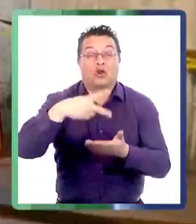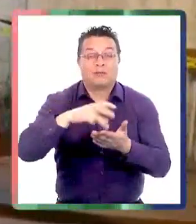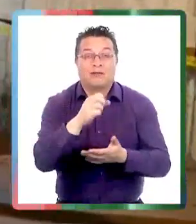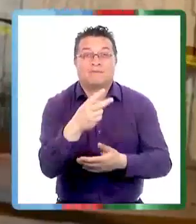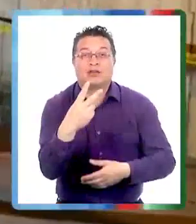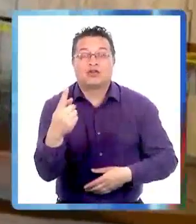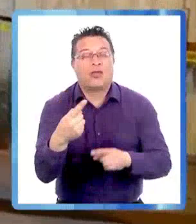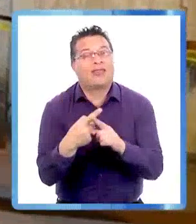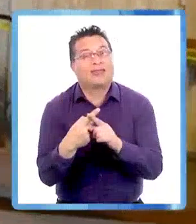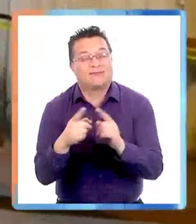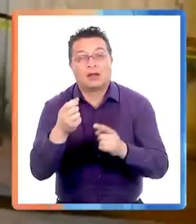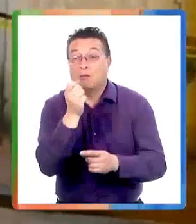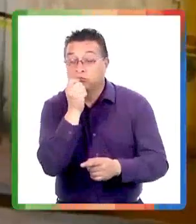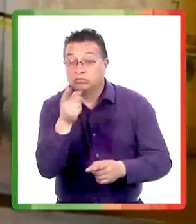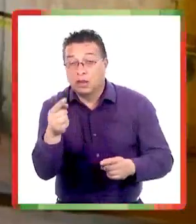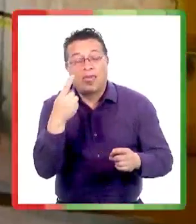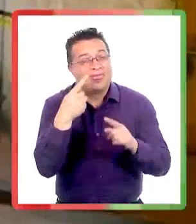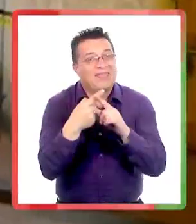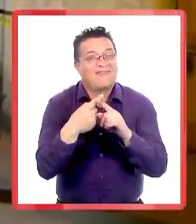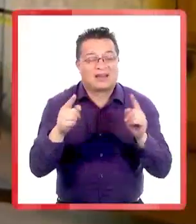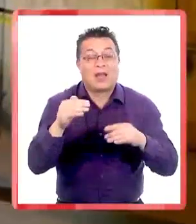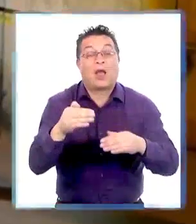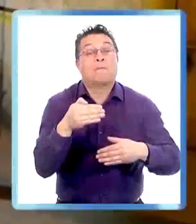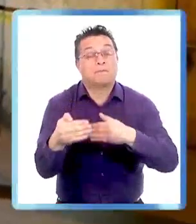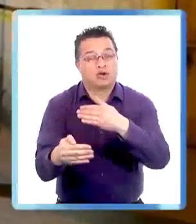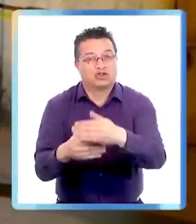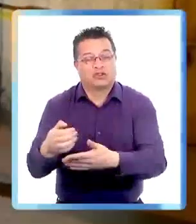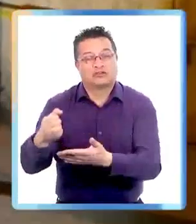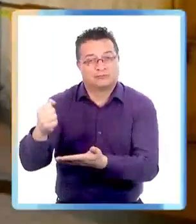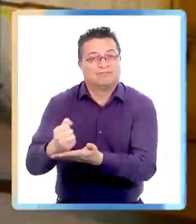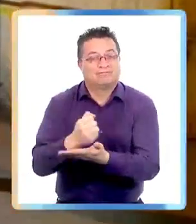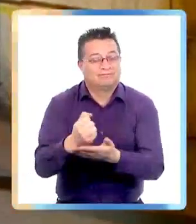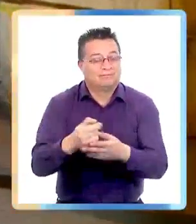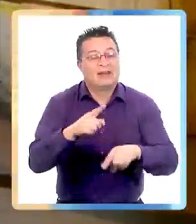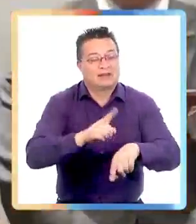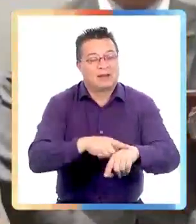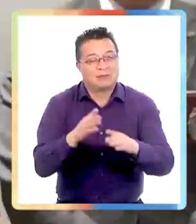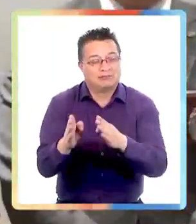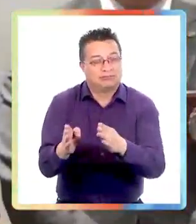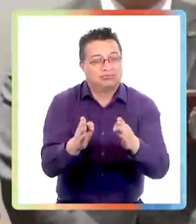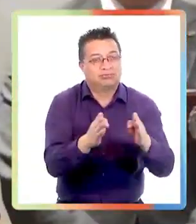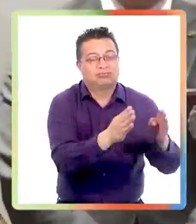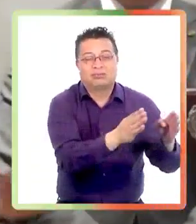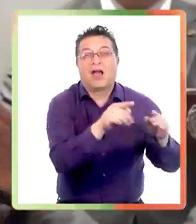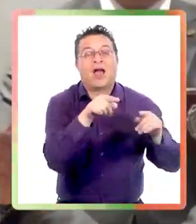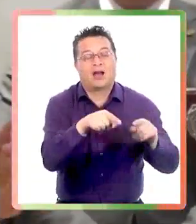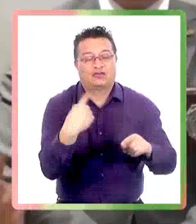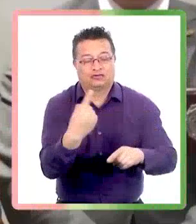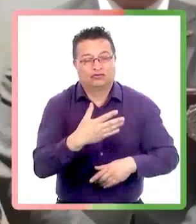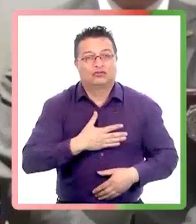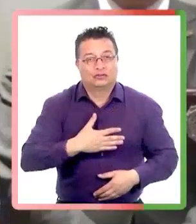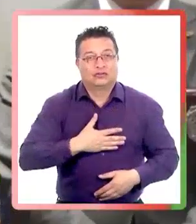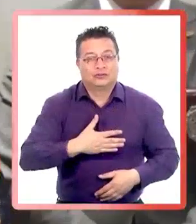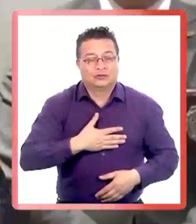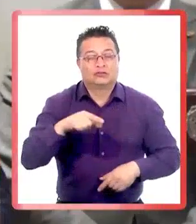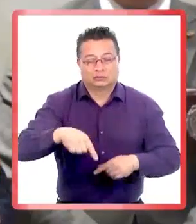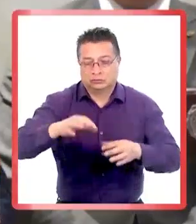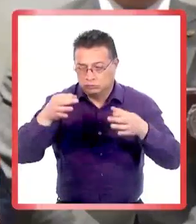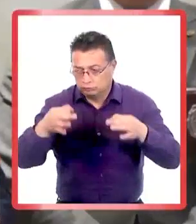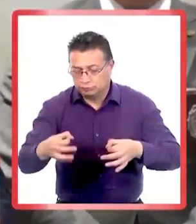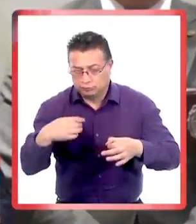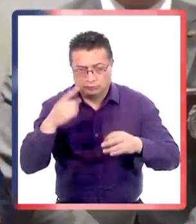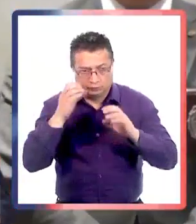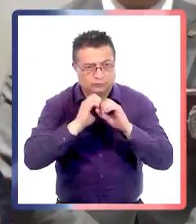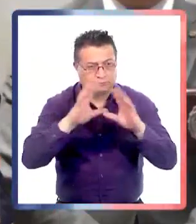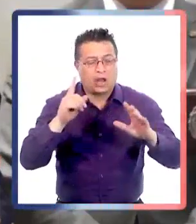el 31 de diciembre del año 2022 con imputado desconocido. Son procesos y tramos temporales a los cuales también nosotros